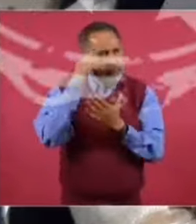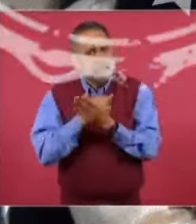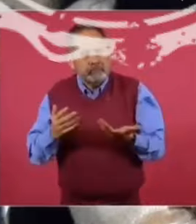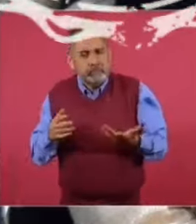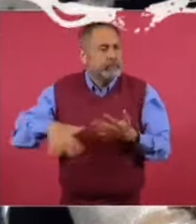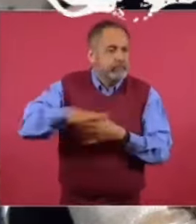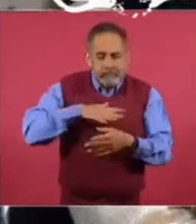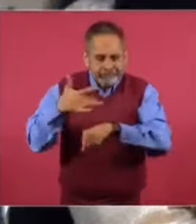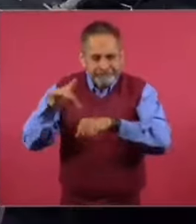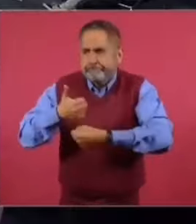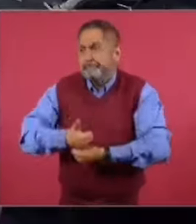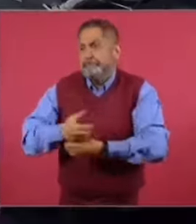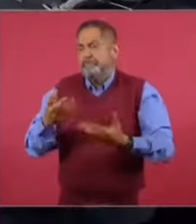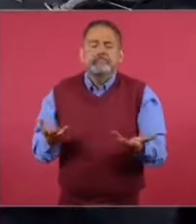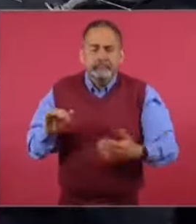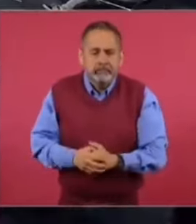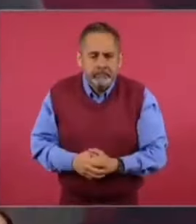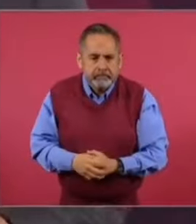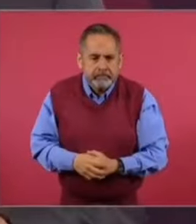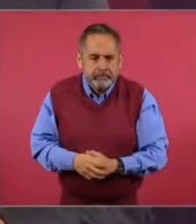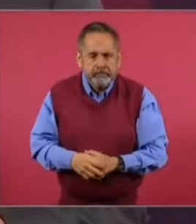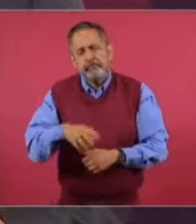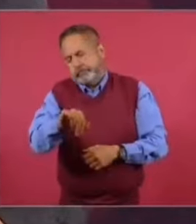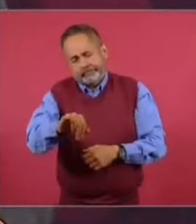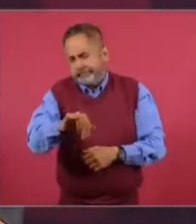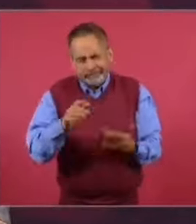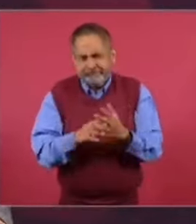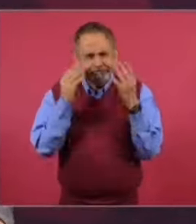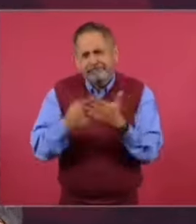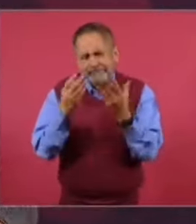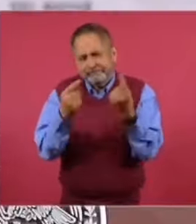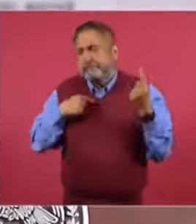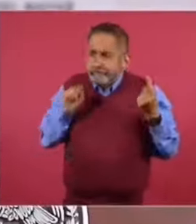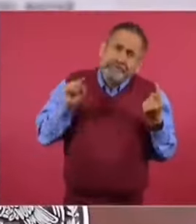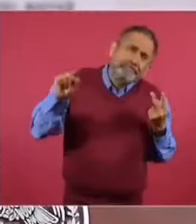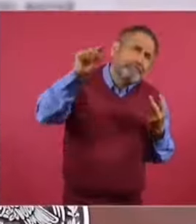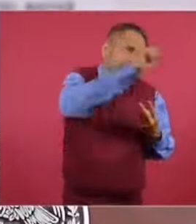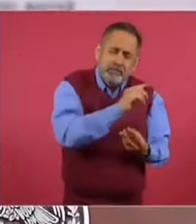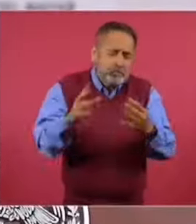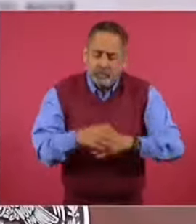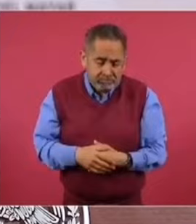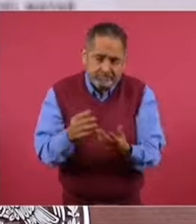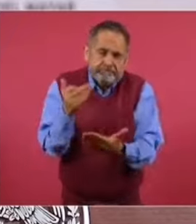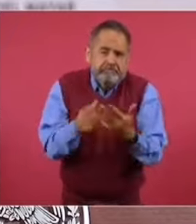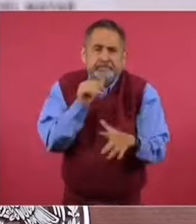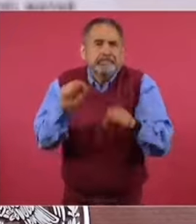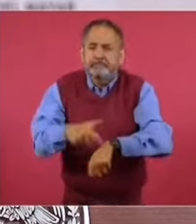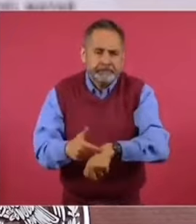Los gobernantes de Chalco sufran lo que están sufriendo el día de hoy. Sí, nos quedaron muchos pendientes, porque fue mucho el atraso,